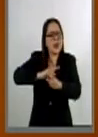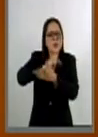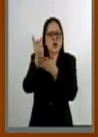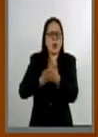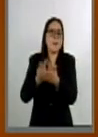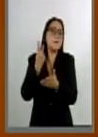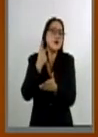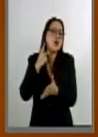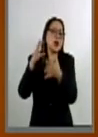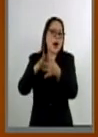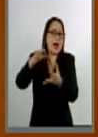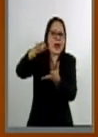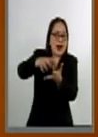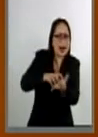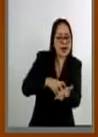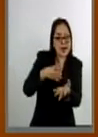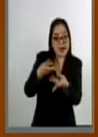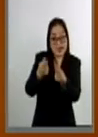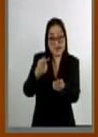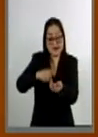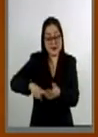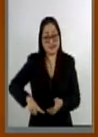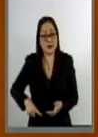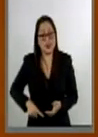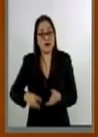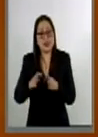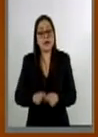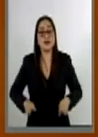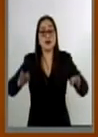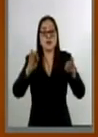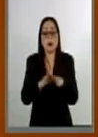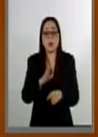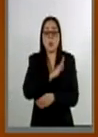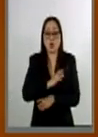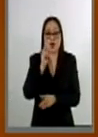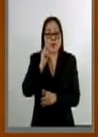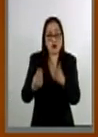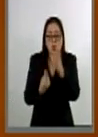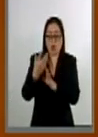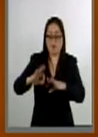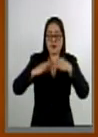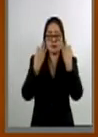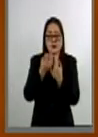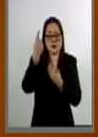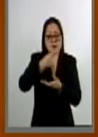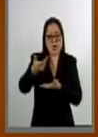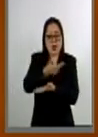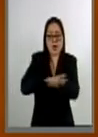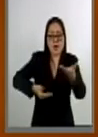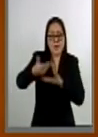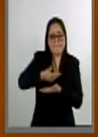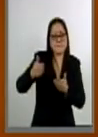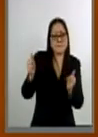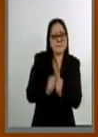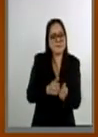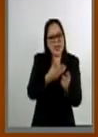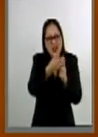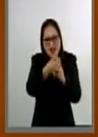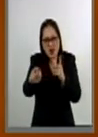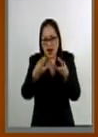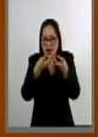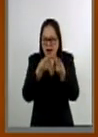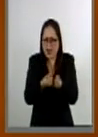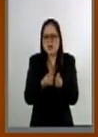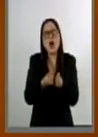austeridad en el gasto público, es necesario encontrar algunas formas que contribuyan a la racionalidad de los gastos,